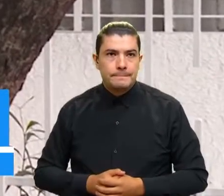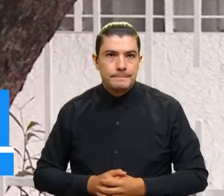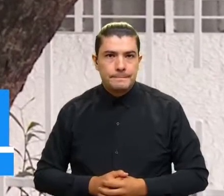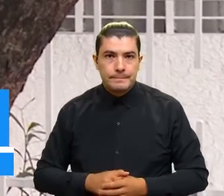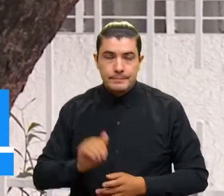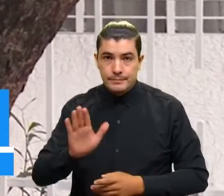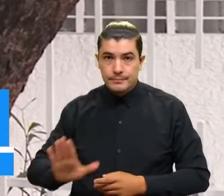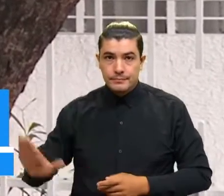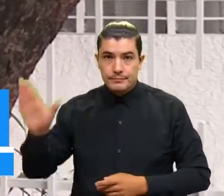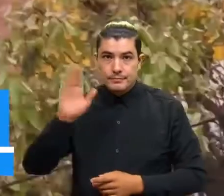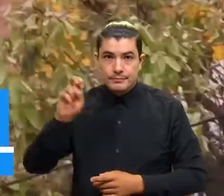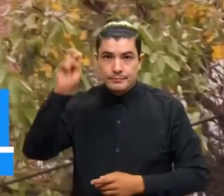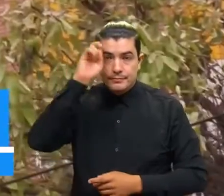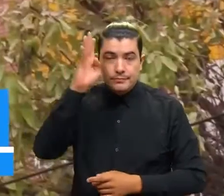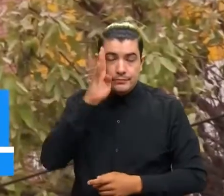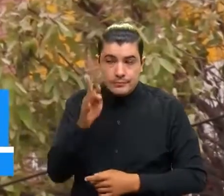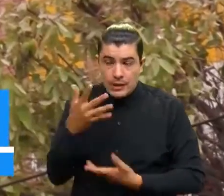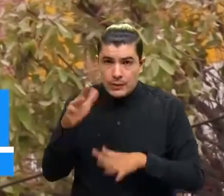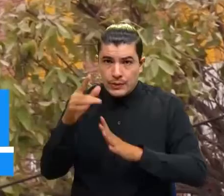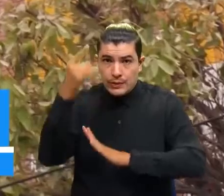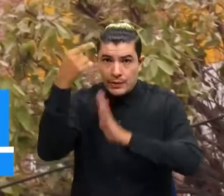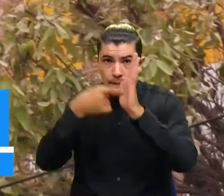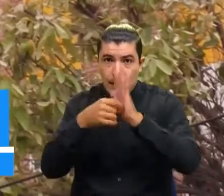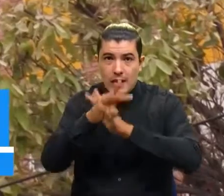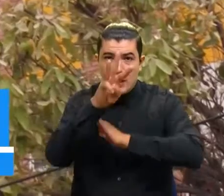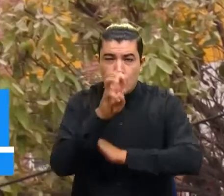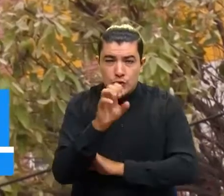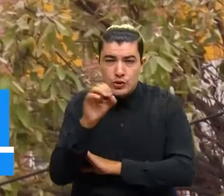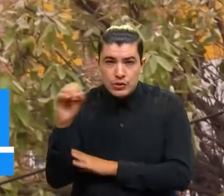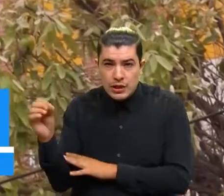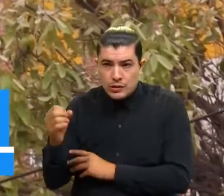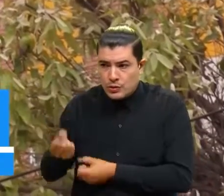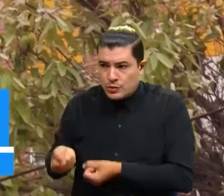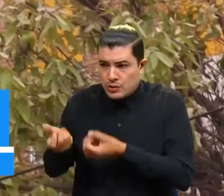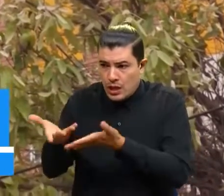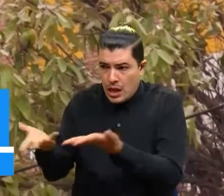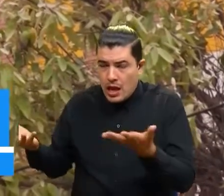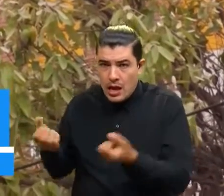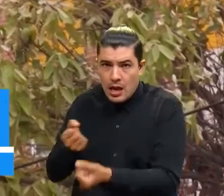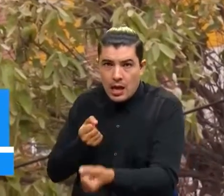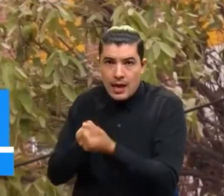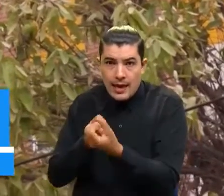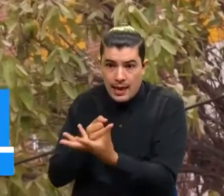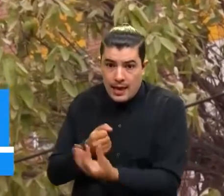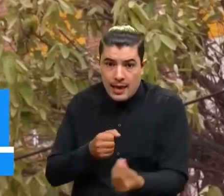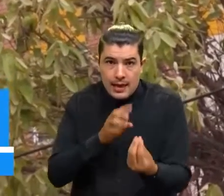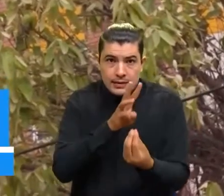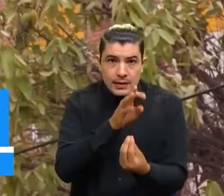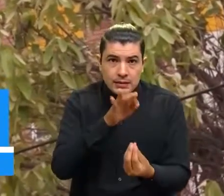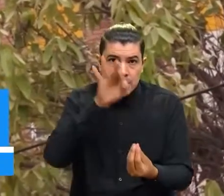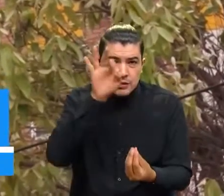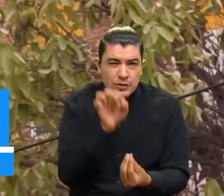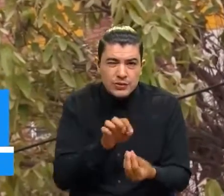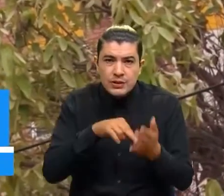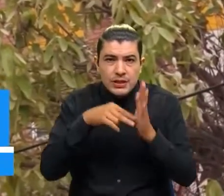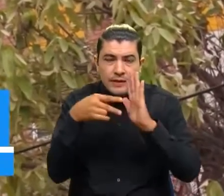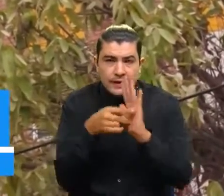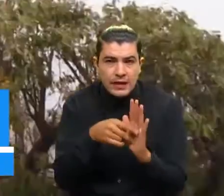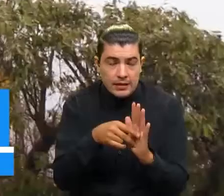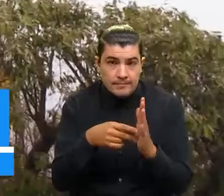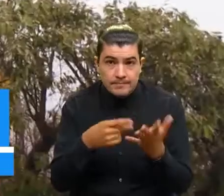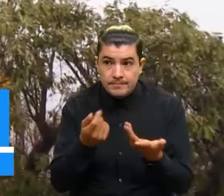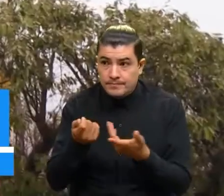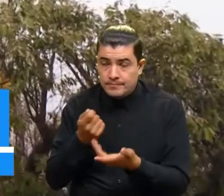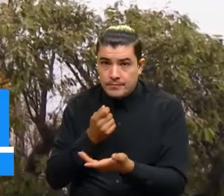caso de Norte de Santander se registran 1.800 subsidios asignados, 318 de ellos concurrentes, es decir, el dinero que